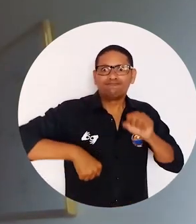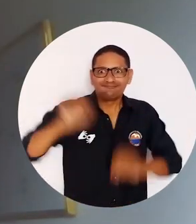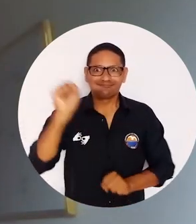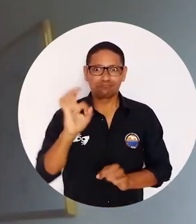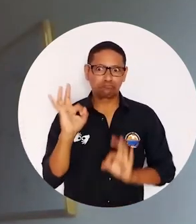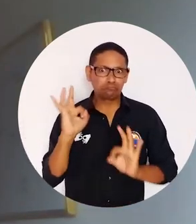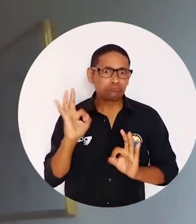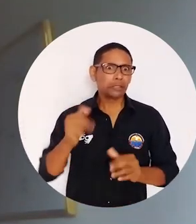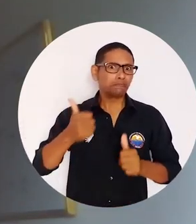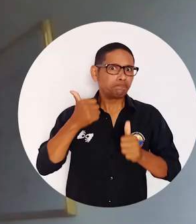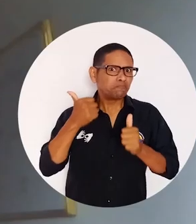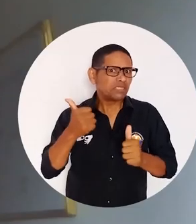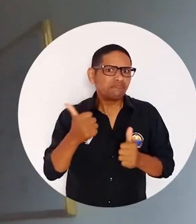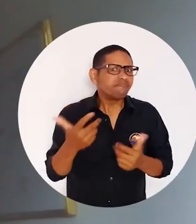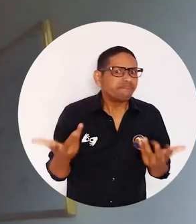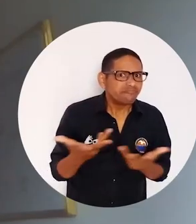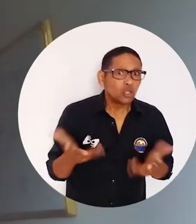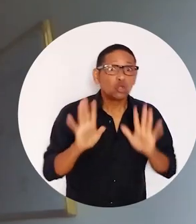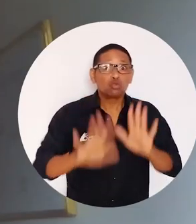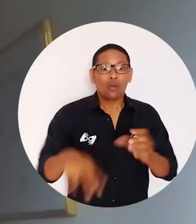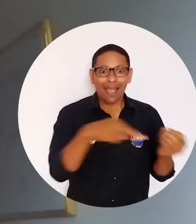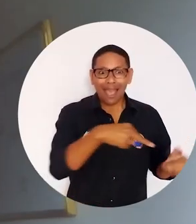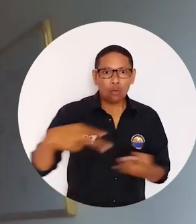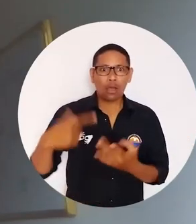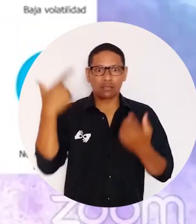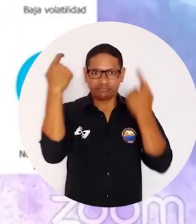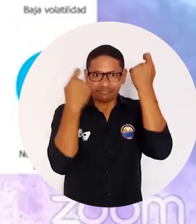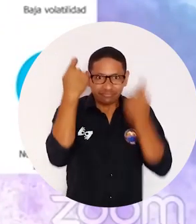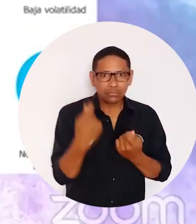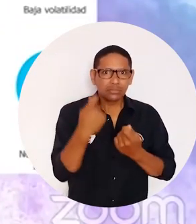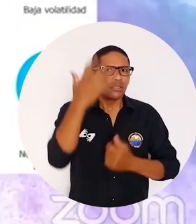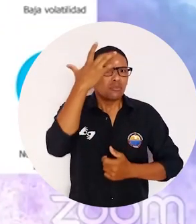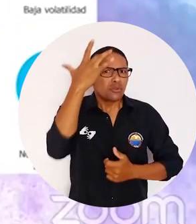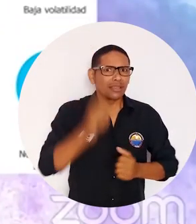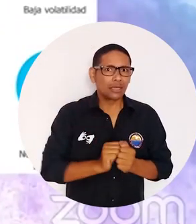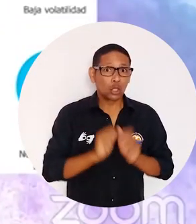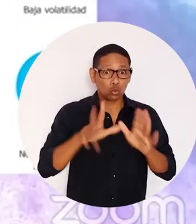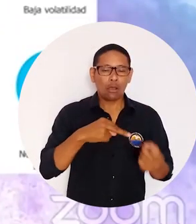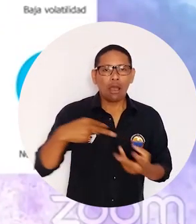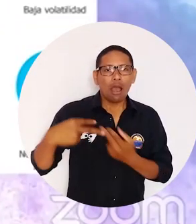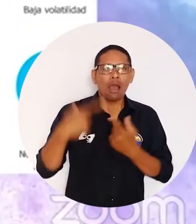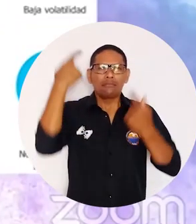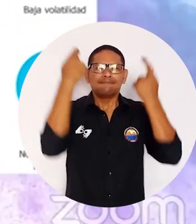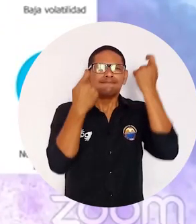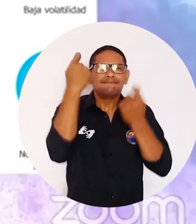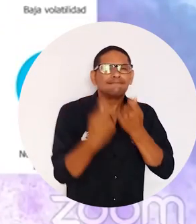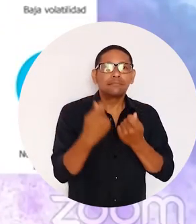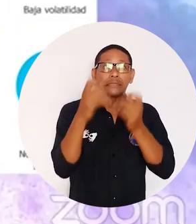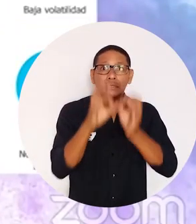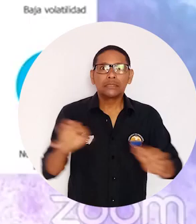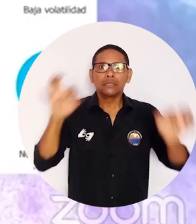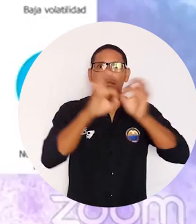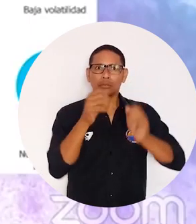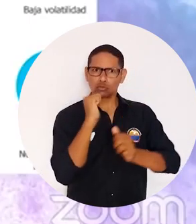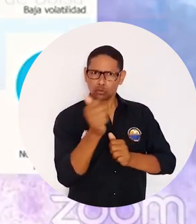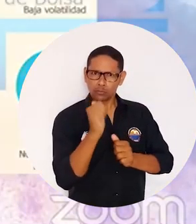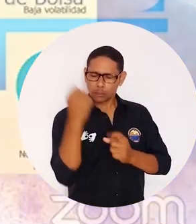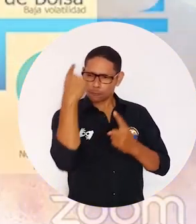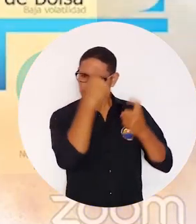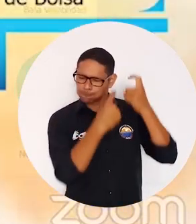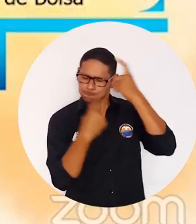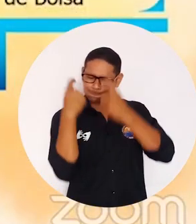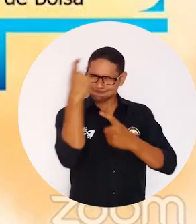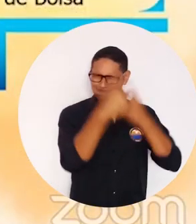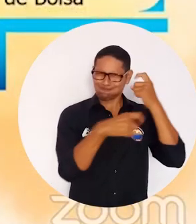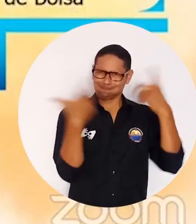ganar y nunca van a perder. Se llama educación financiera. ¿Por qué? Porque la educación financiera les va a permitir a ustedes crear criterio